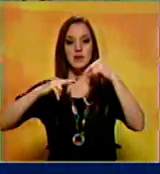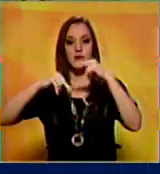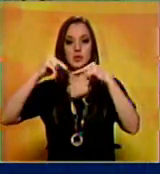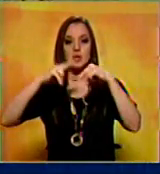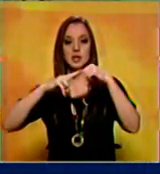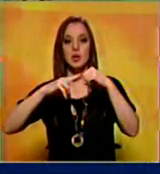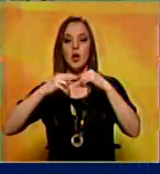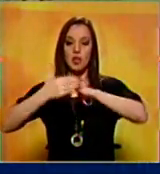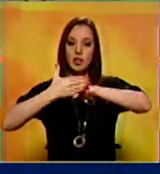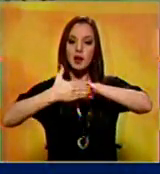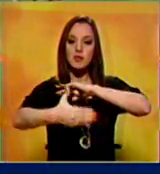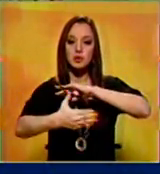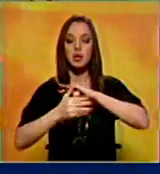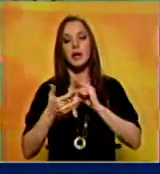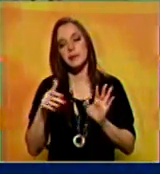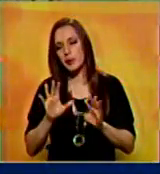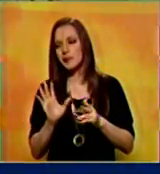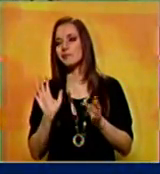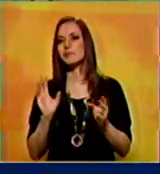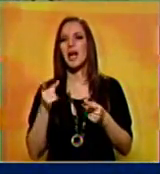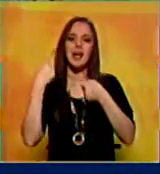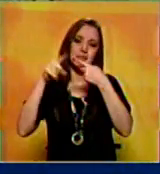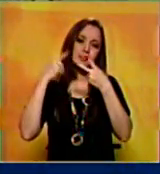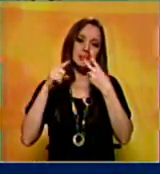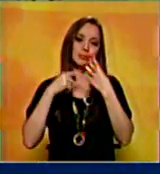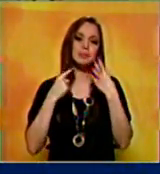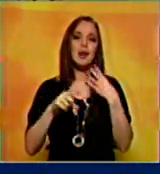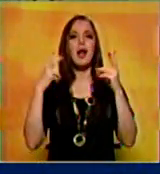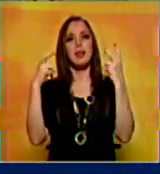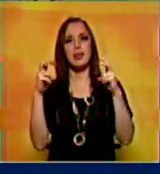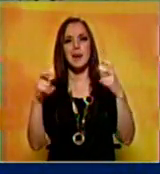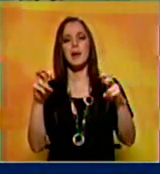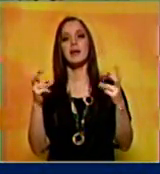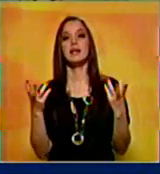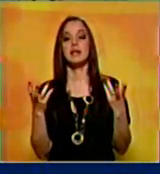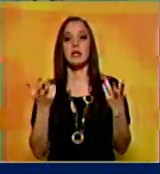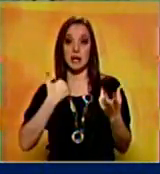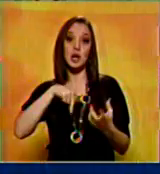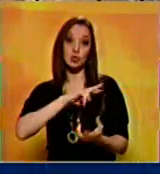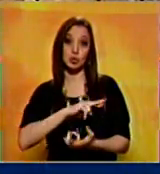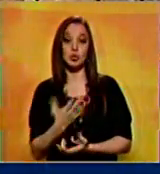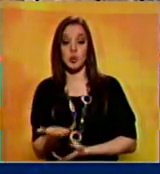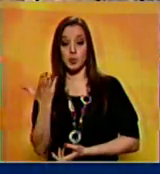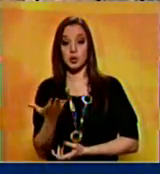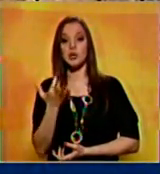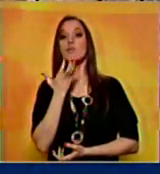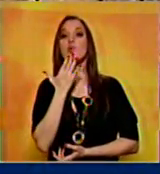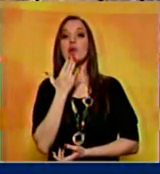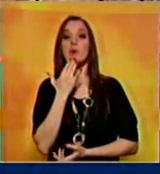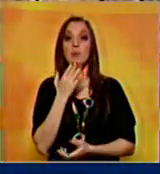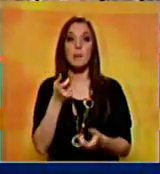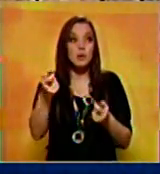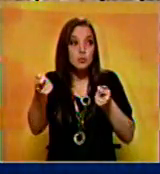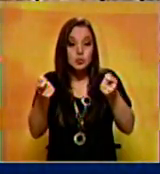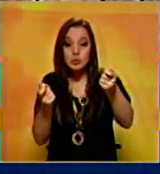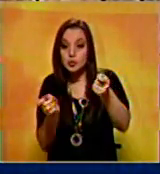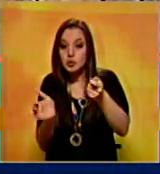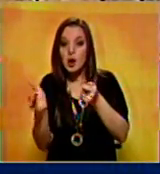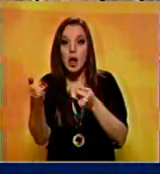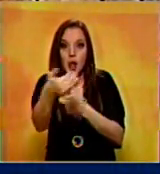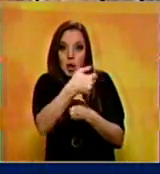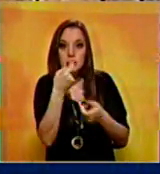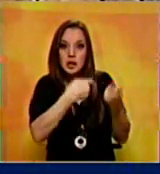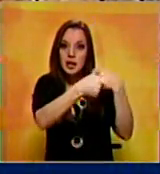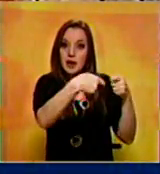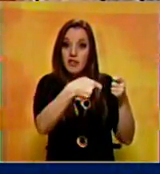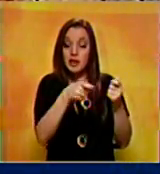transforteriza. En fin, hay varios de los temas que nos concienden sé que el tema del contrabando es un tema que a